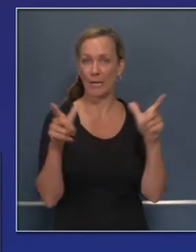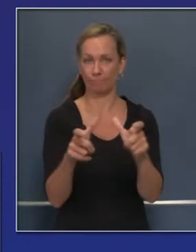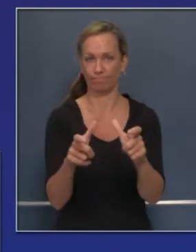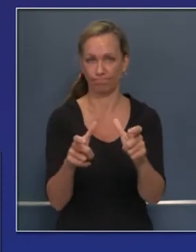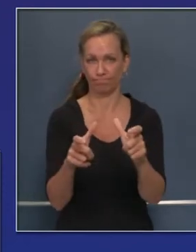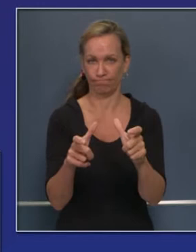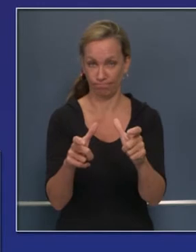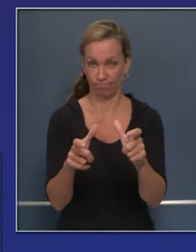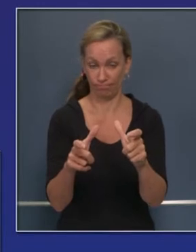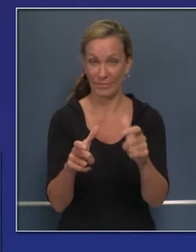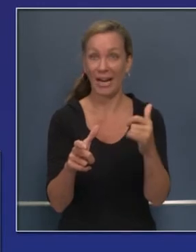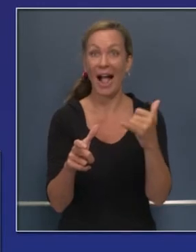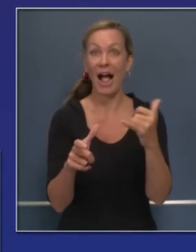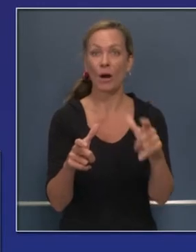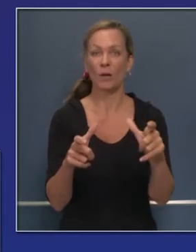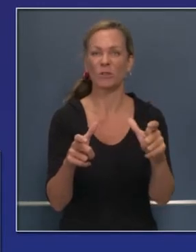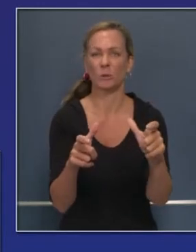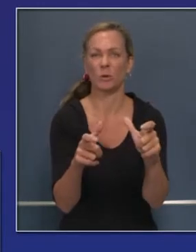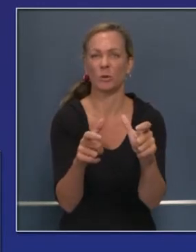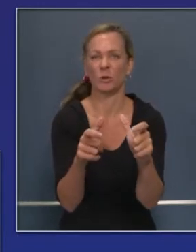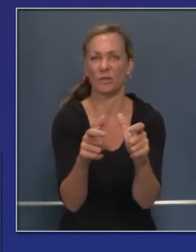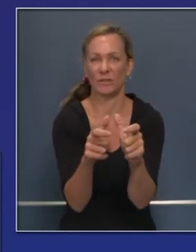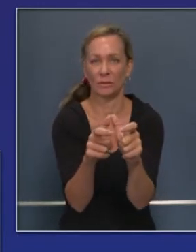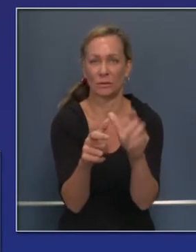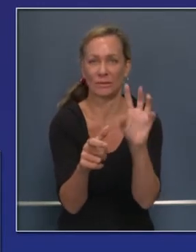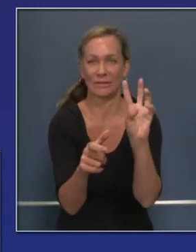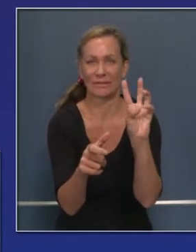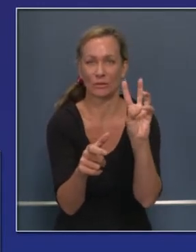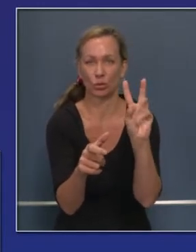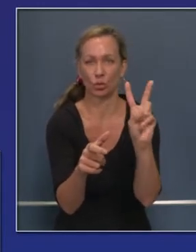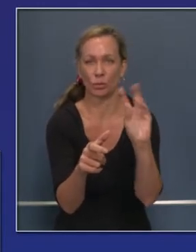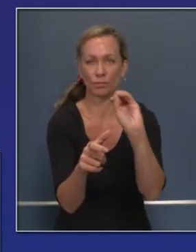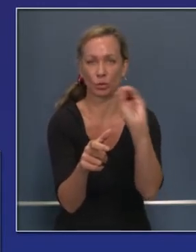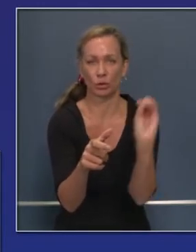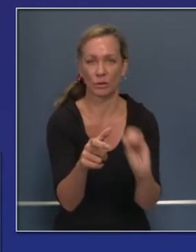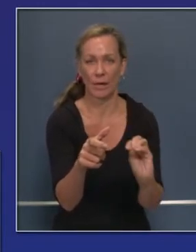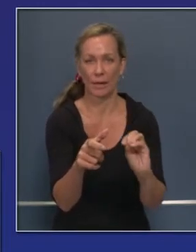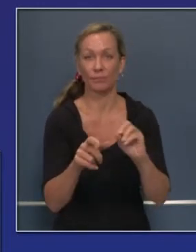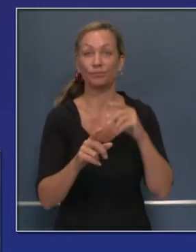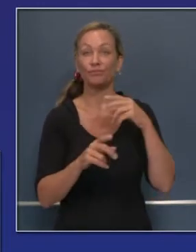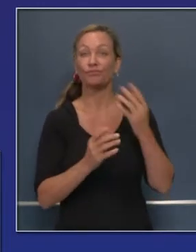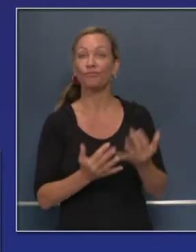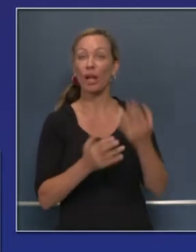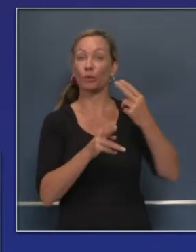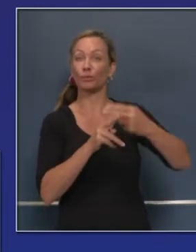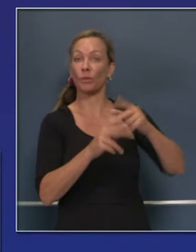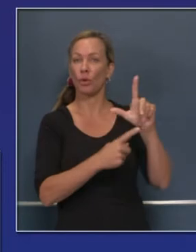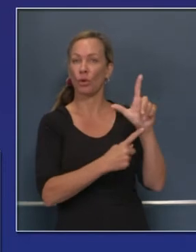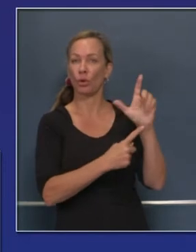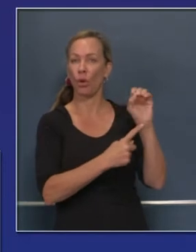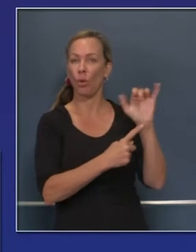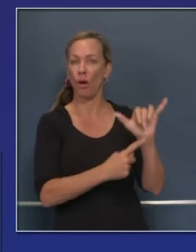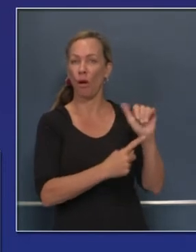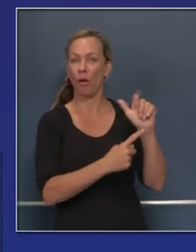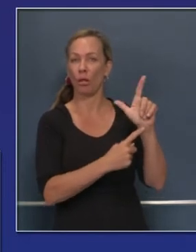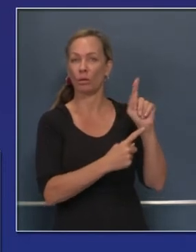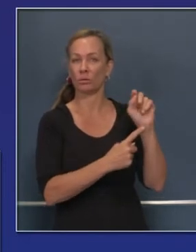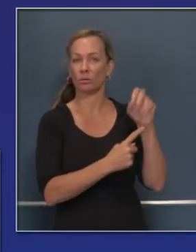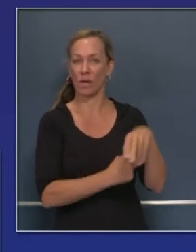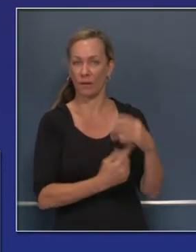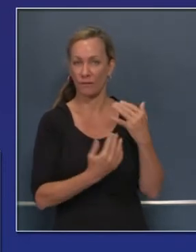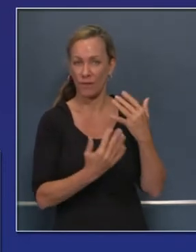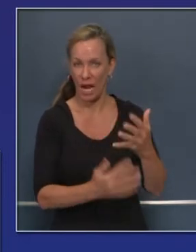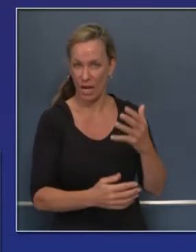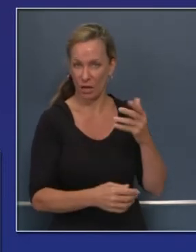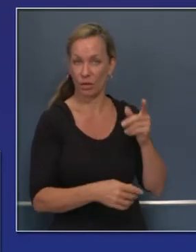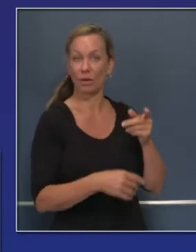62% de ese incendio, el incendio Lake. El de Loyalton de la semana pasada se había contenido en un 35%, hasta la fecha de